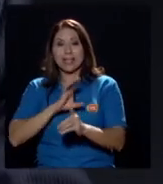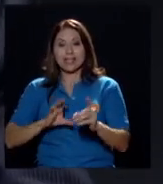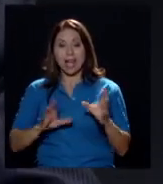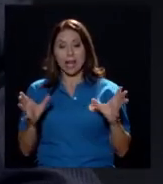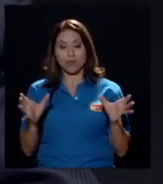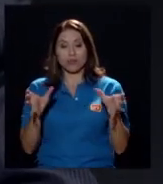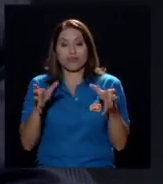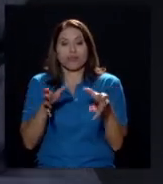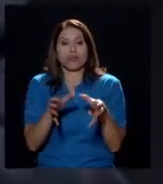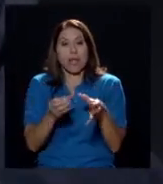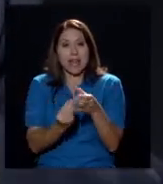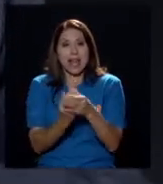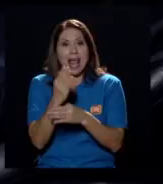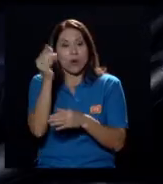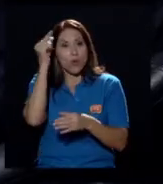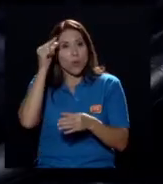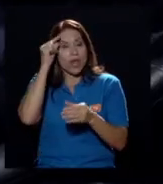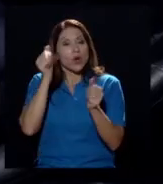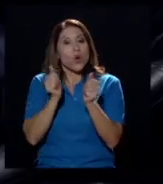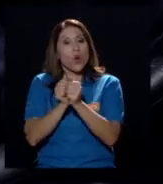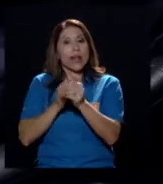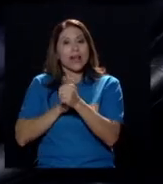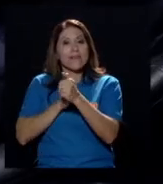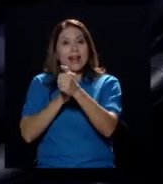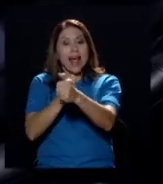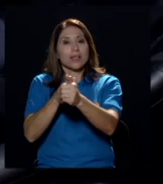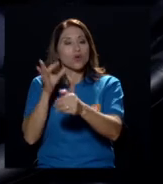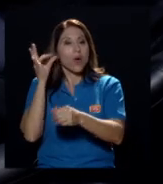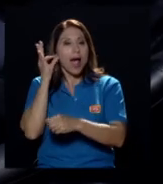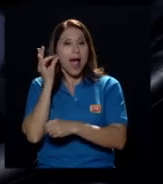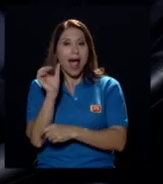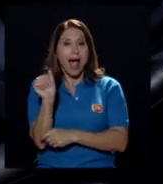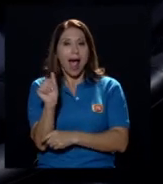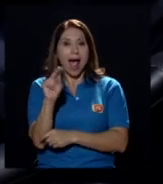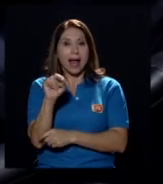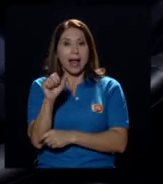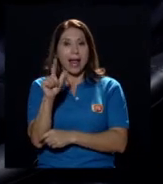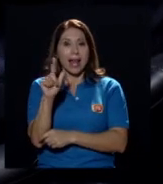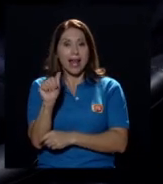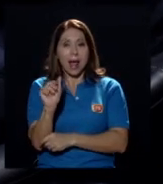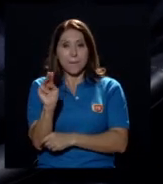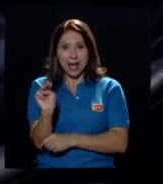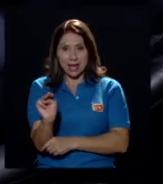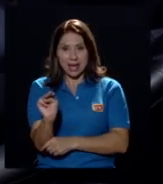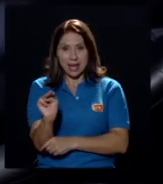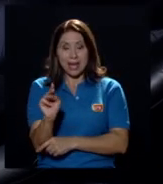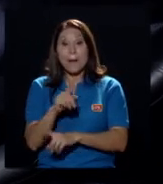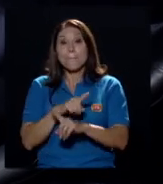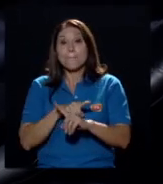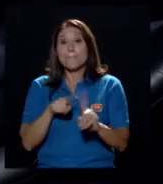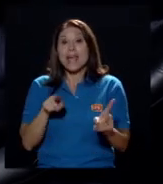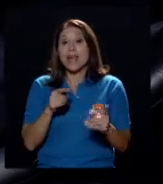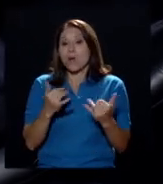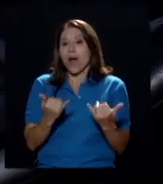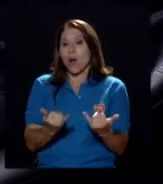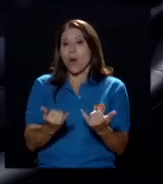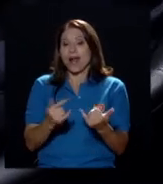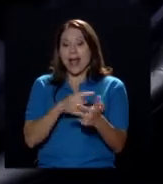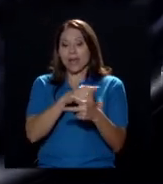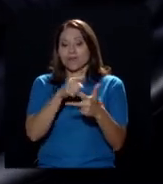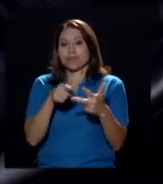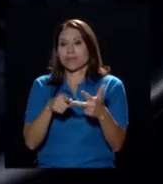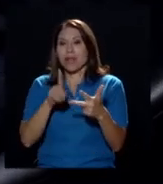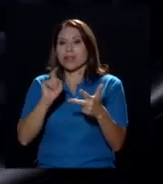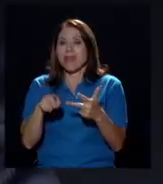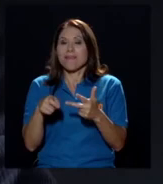Angela Merkel pero antes ahora como decían como hablamos tienen que negociar la base